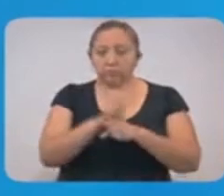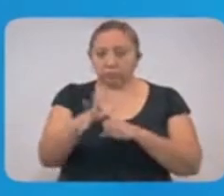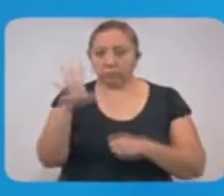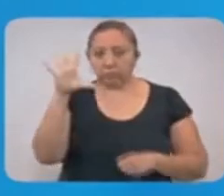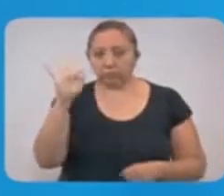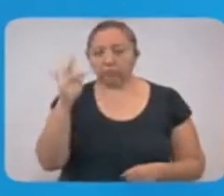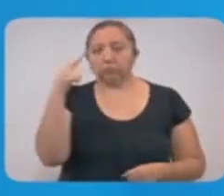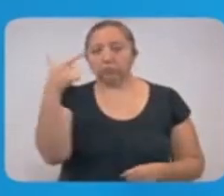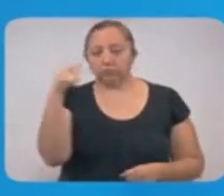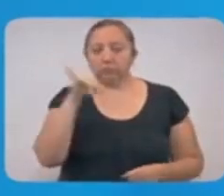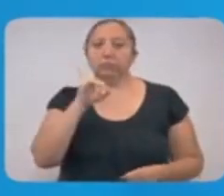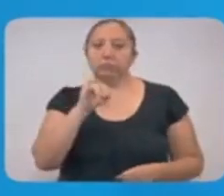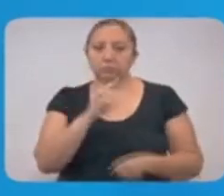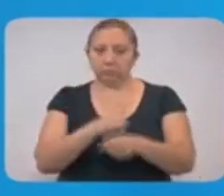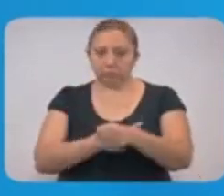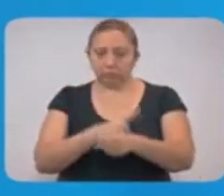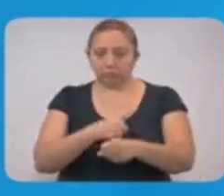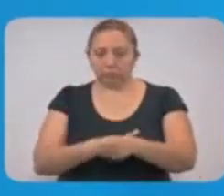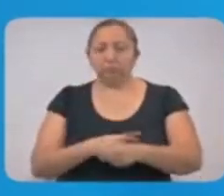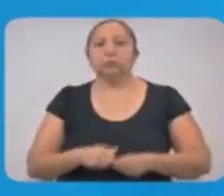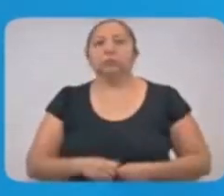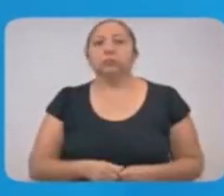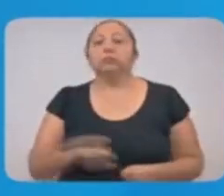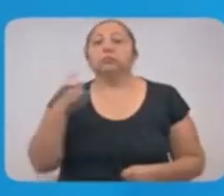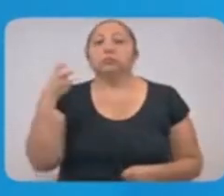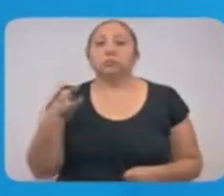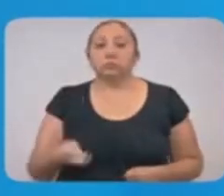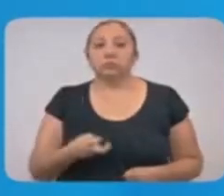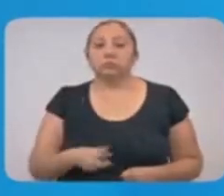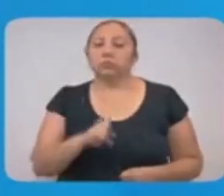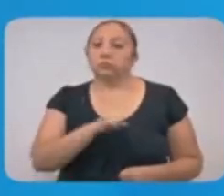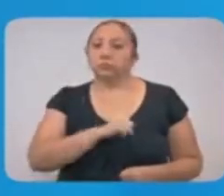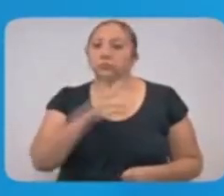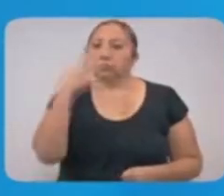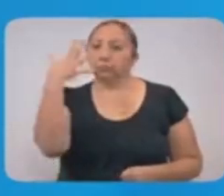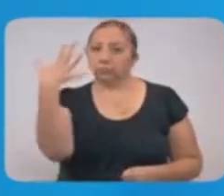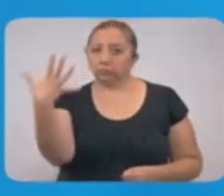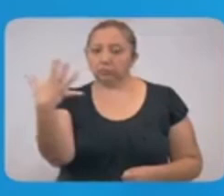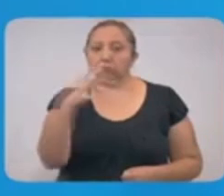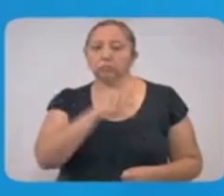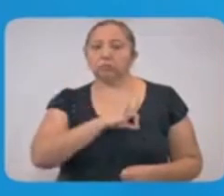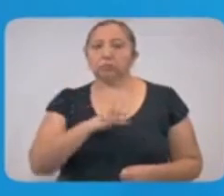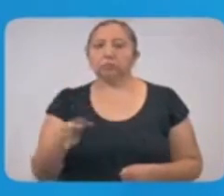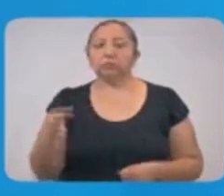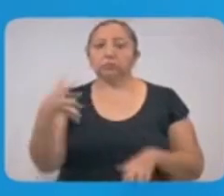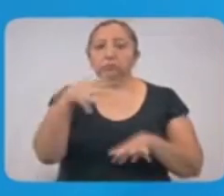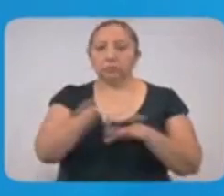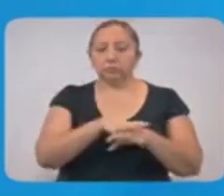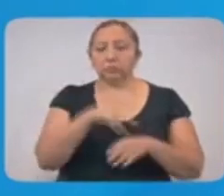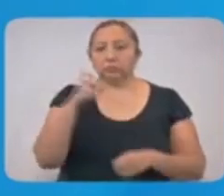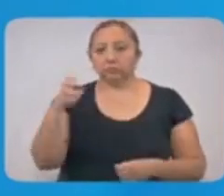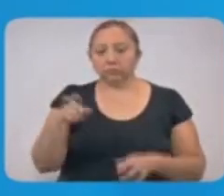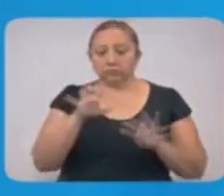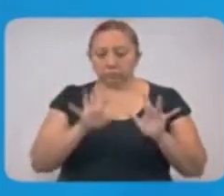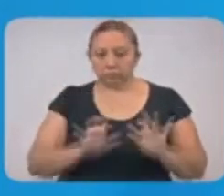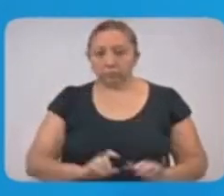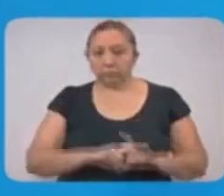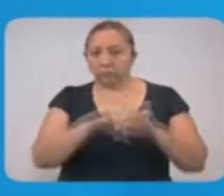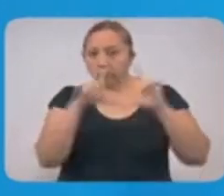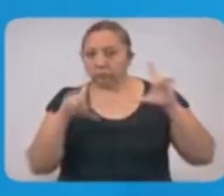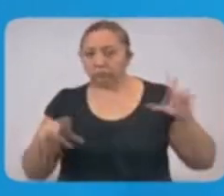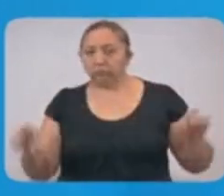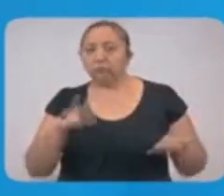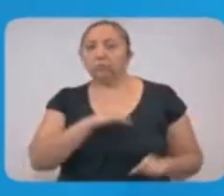47 salieron positivas. De estos, solo 5 casos pueden incluirse dentro de la Plataforma Nacional